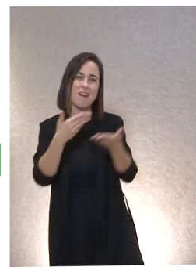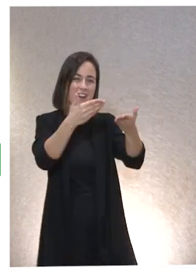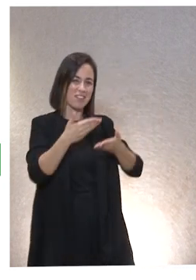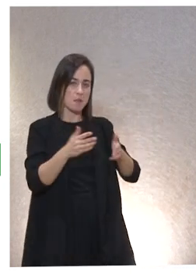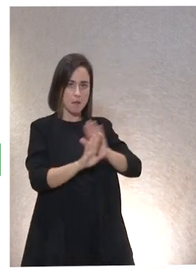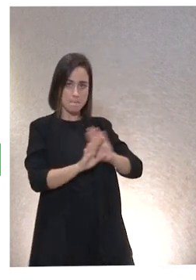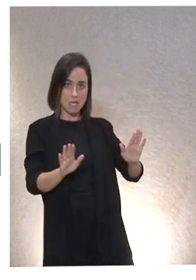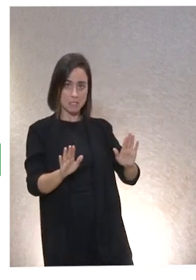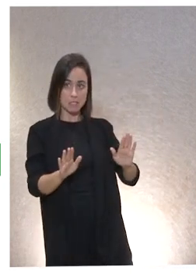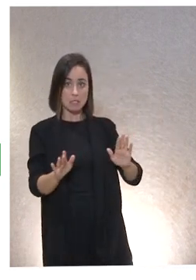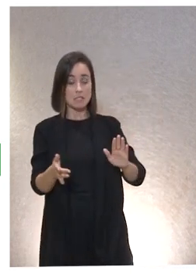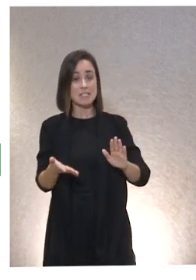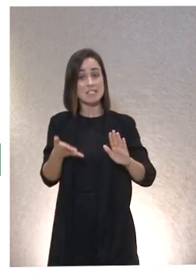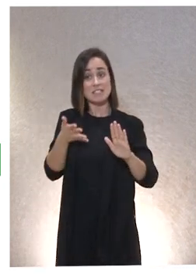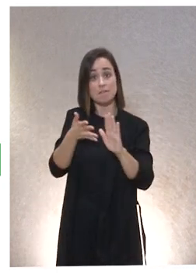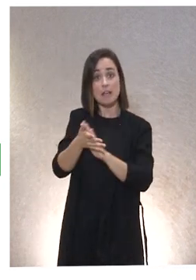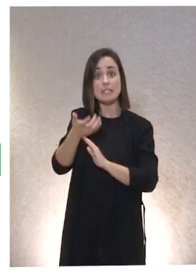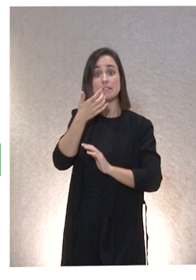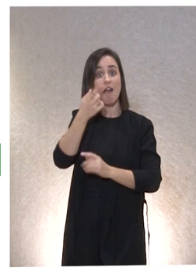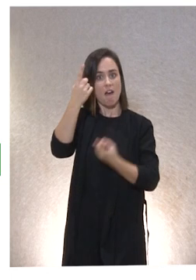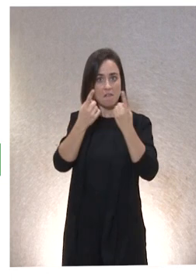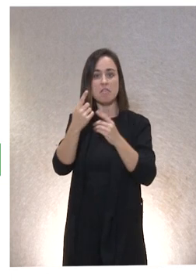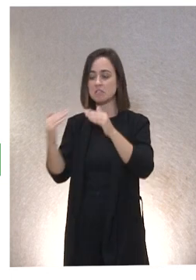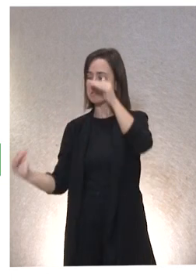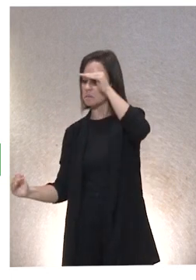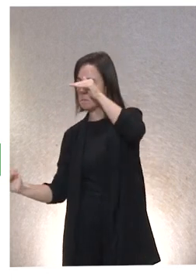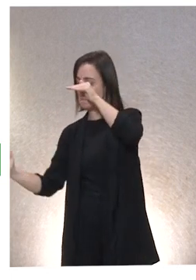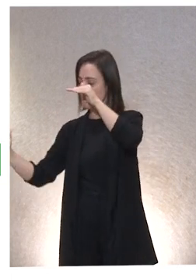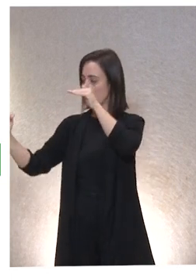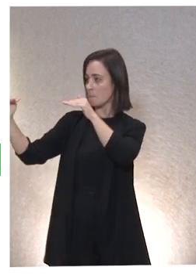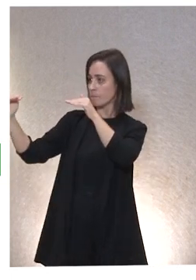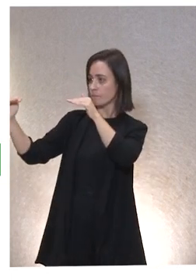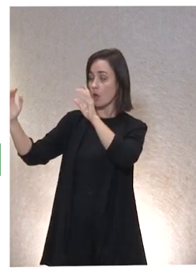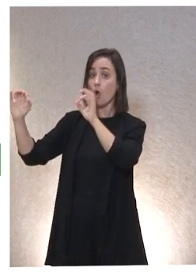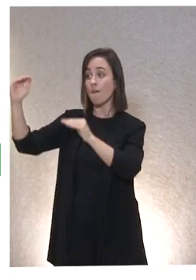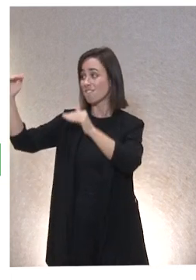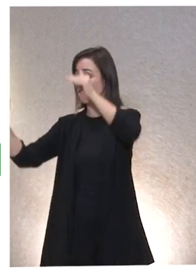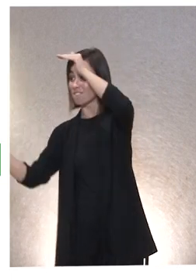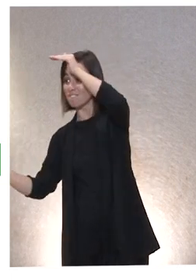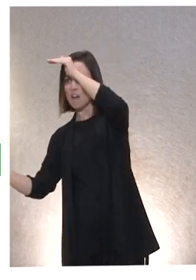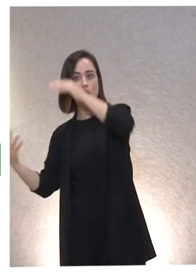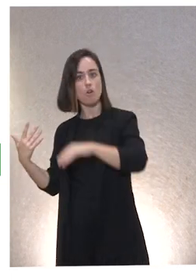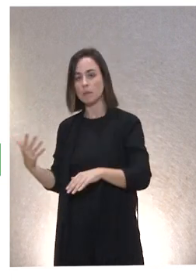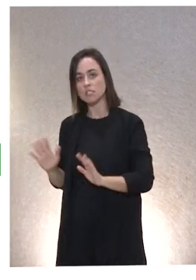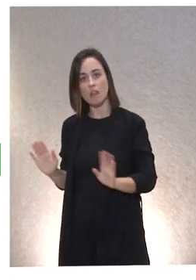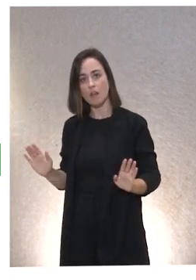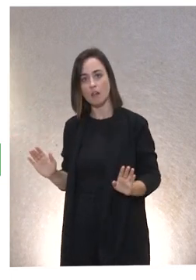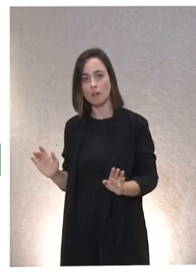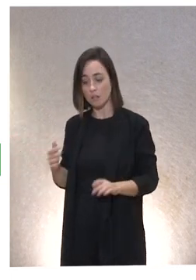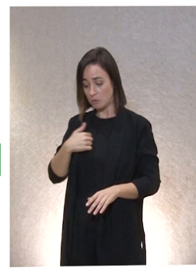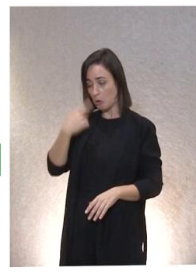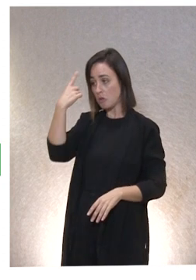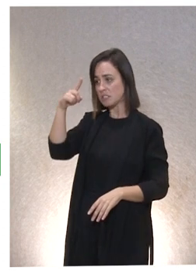asimetría se da, que a veces se da, y hay que reconocerla, que no pasa nada, no pasa nada que una persona que sabe más que yo,